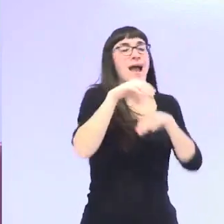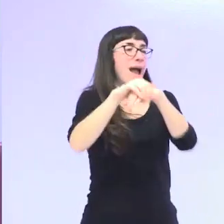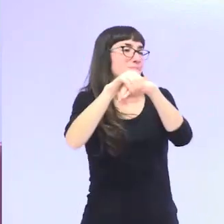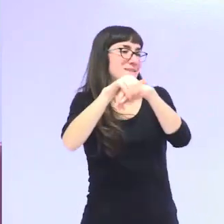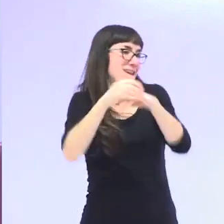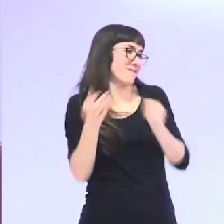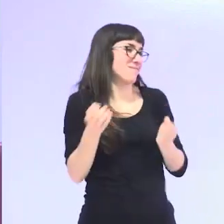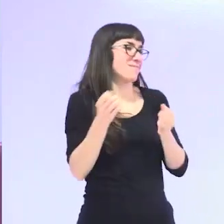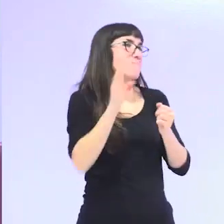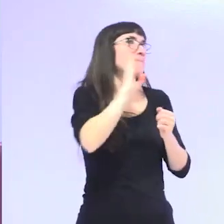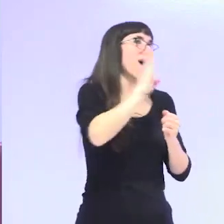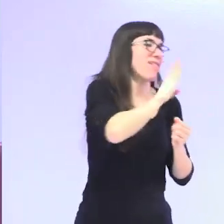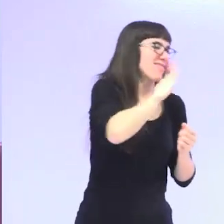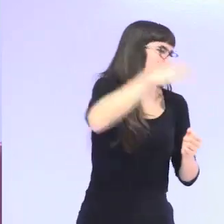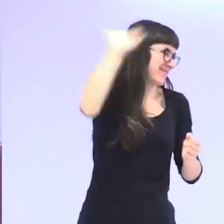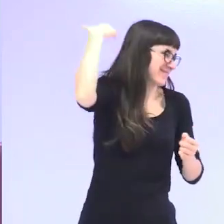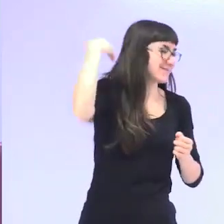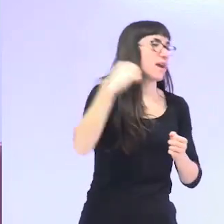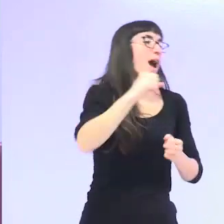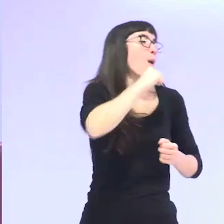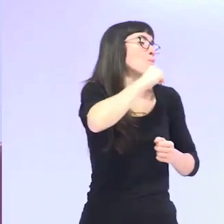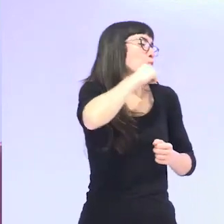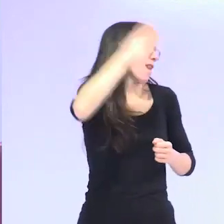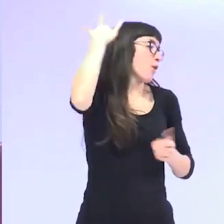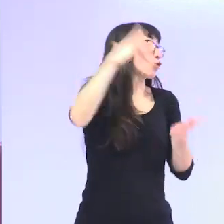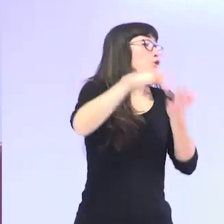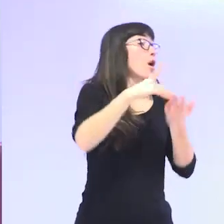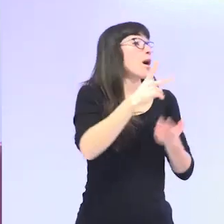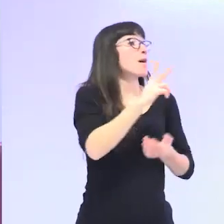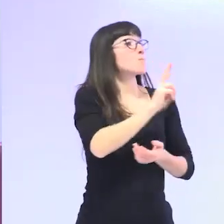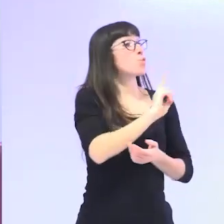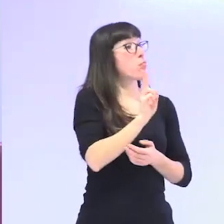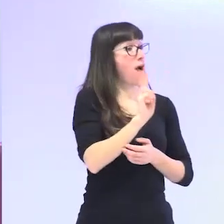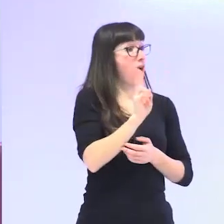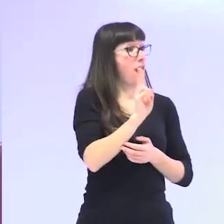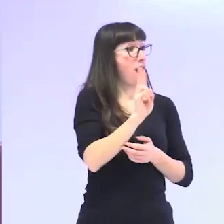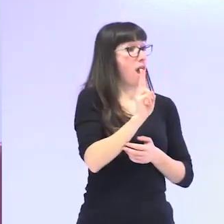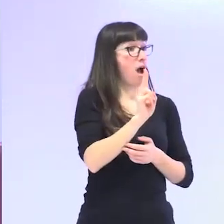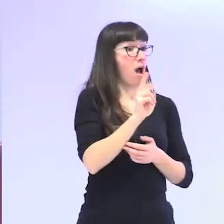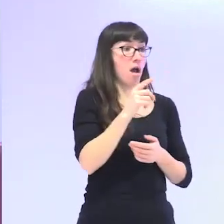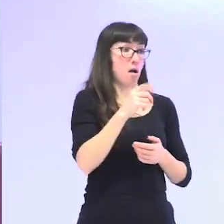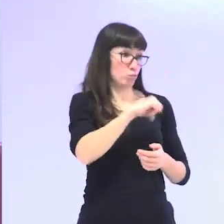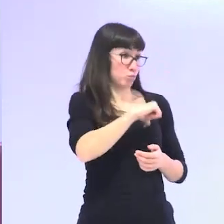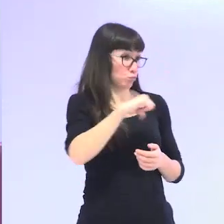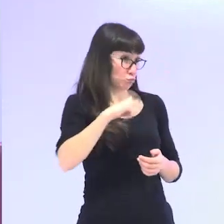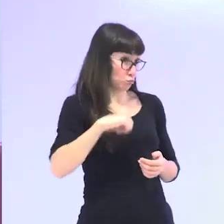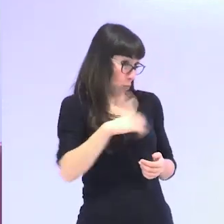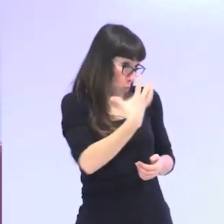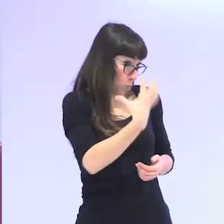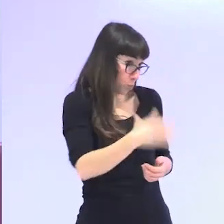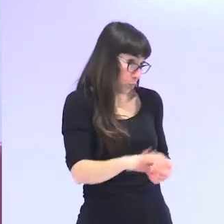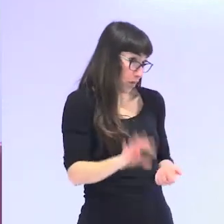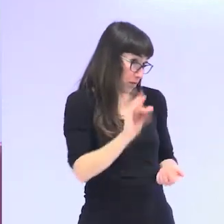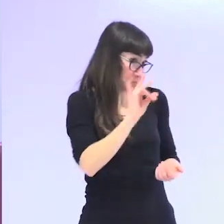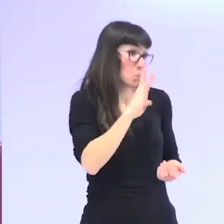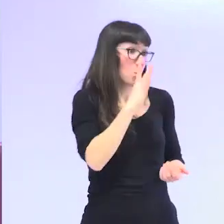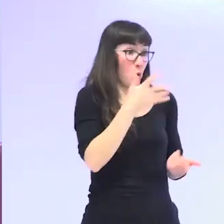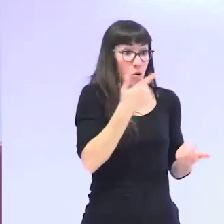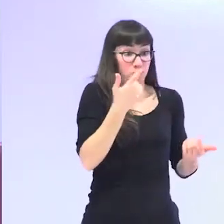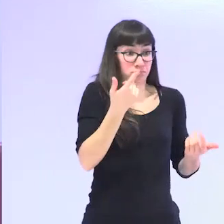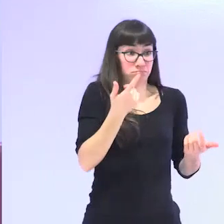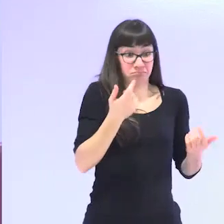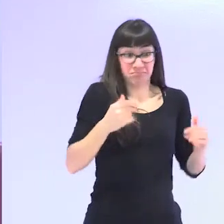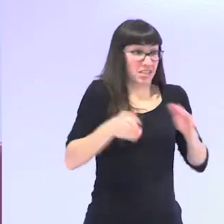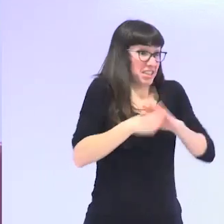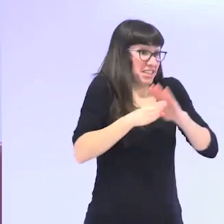vuestras madres o en abuelas cuando se quedaron viudas y lo hicieron nadie ninguna pensaste que no se pudieran apañar solas ¿verdad? no porque